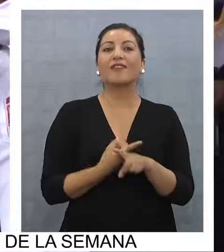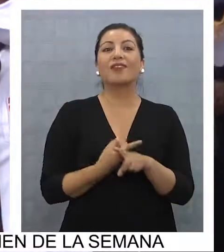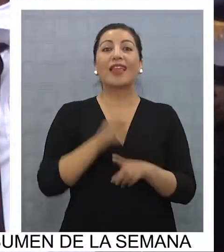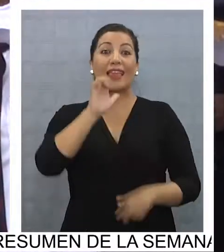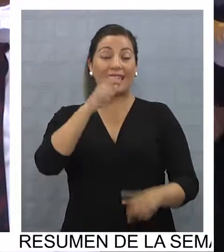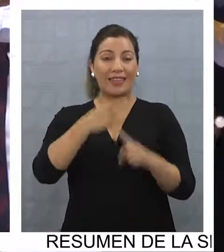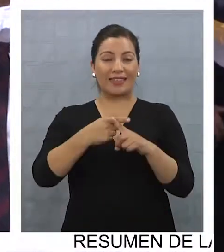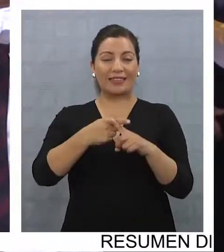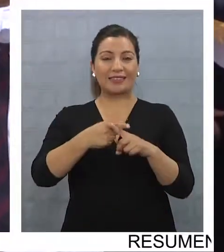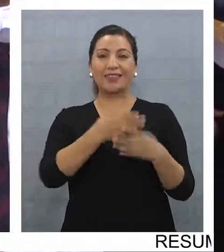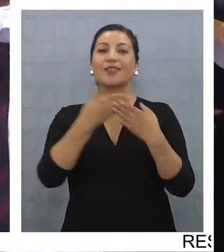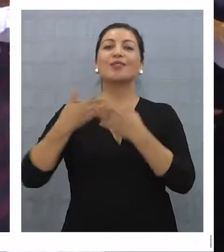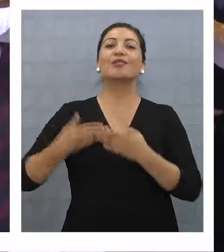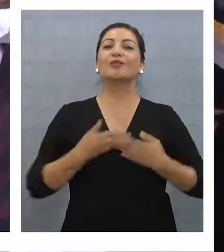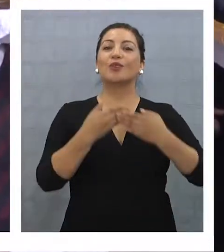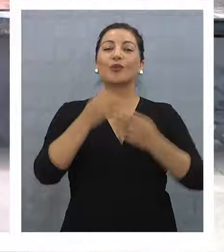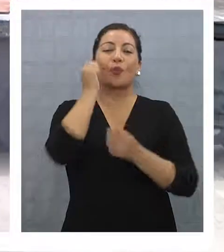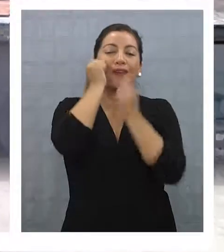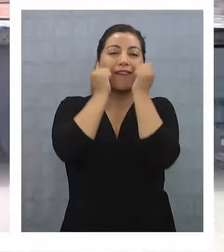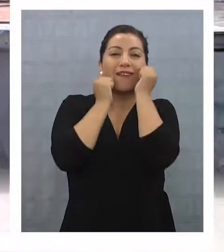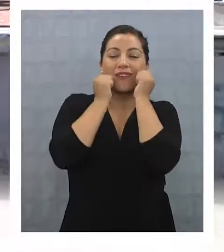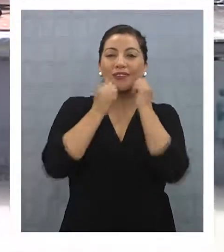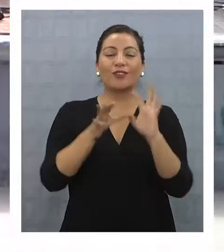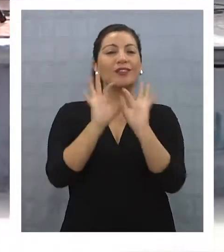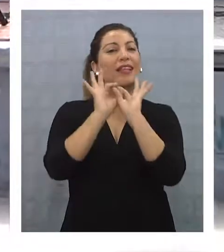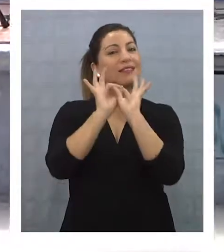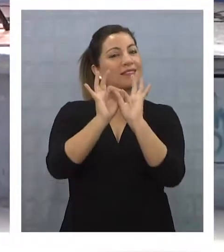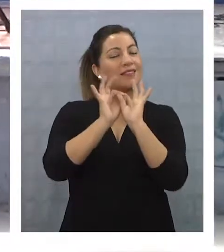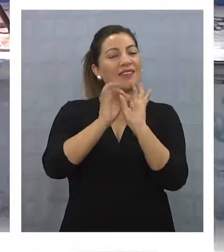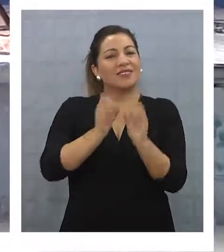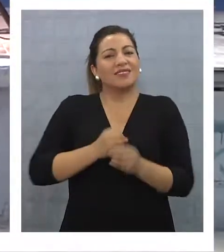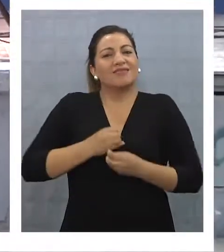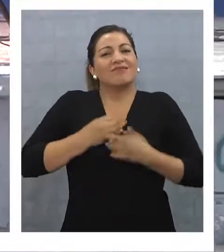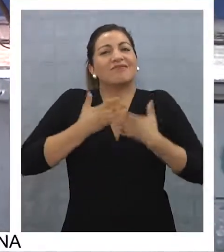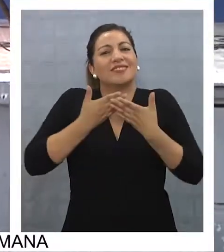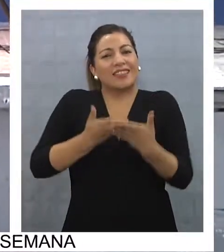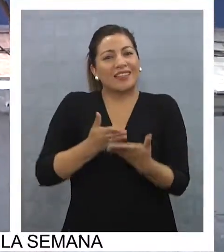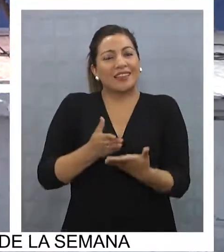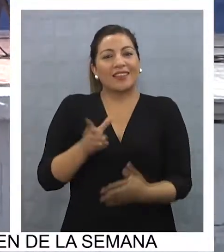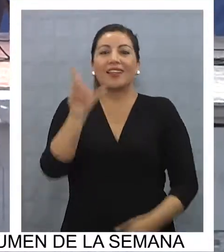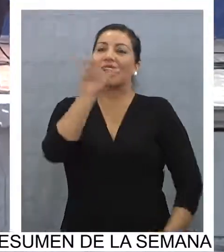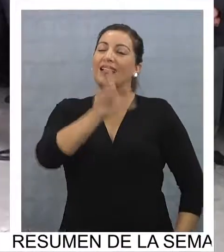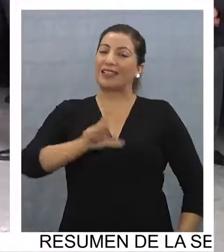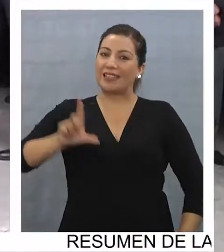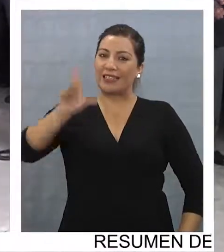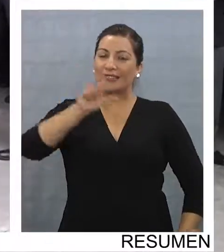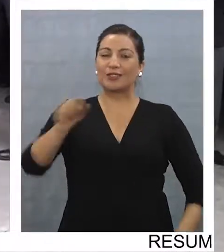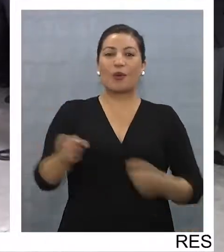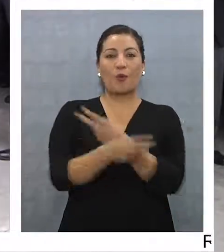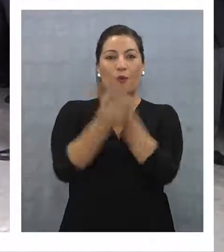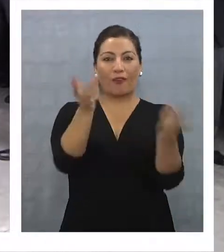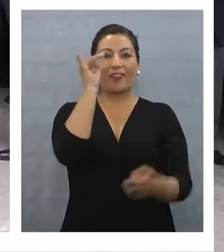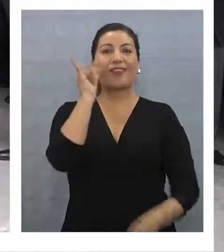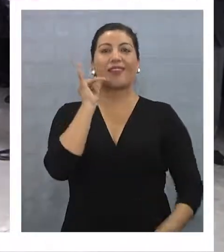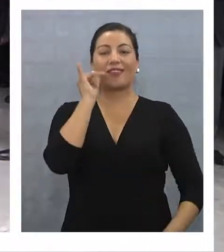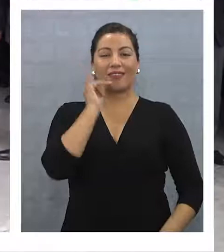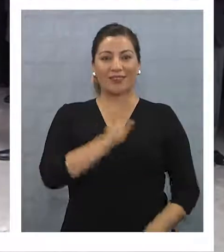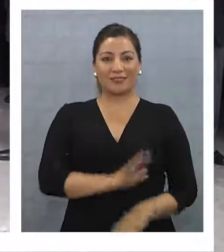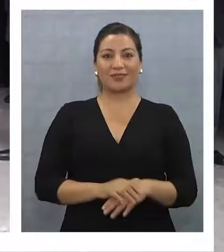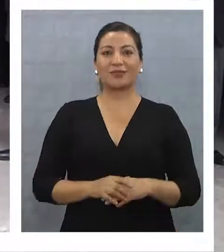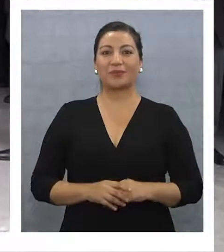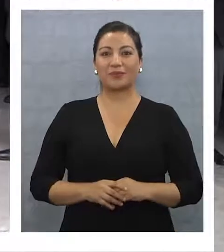exalumnos manifiesten el cariño y agradecimiento que sienten por este centenario liceo público iquiqueño. ¡Gracias!